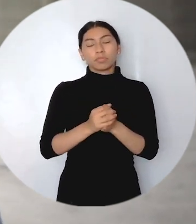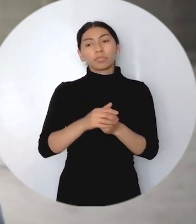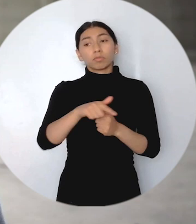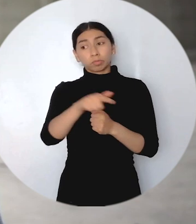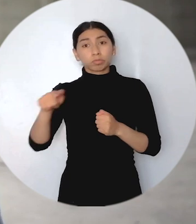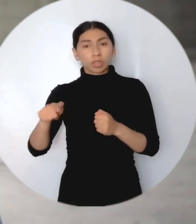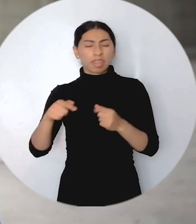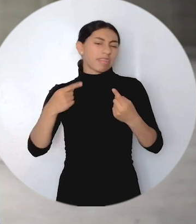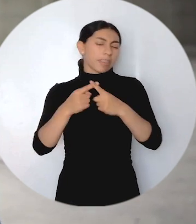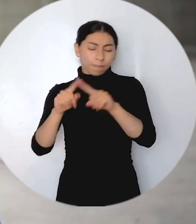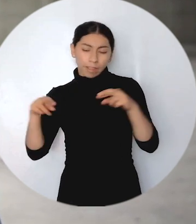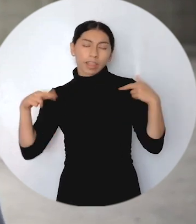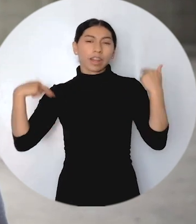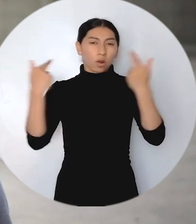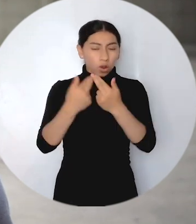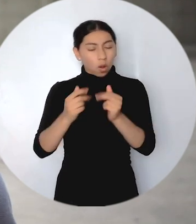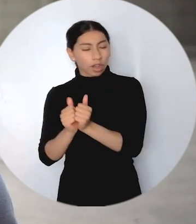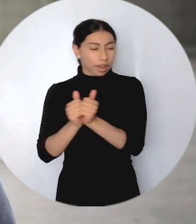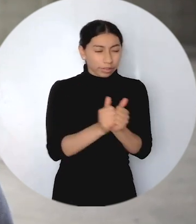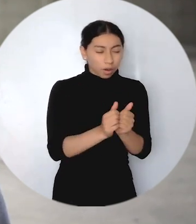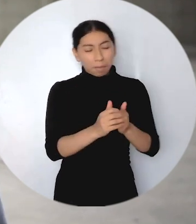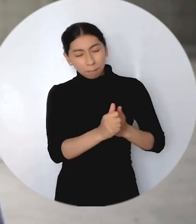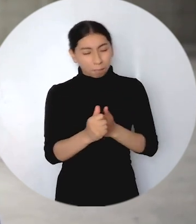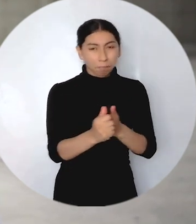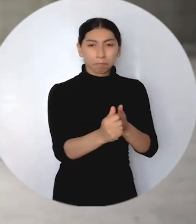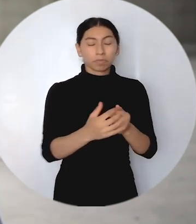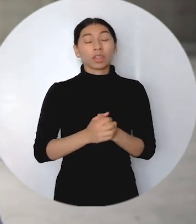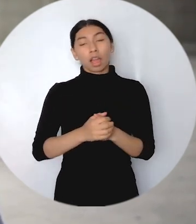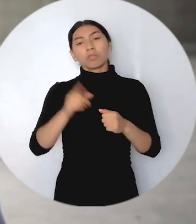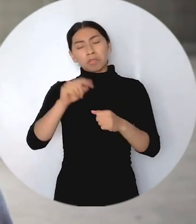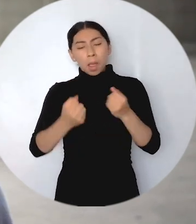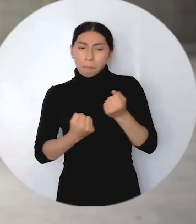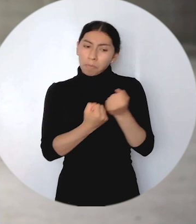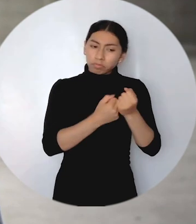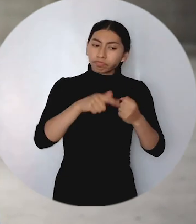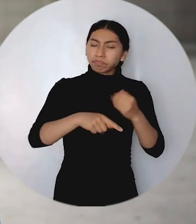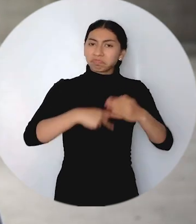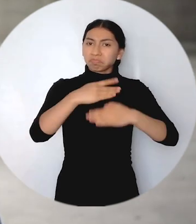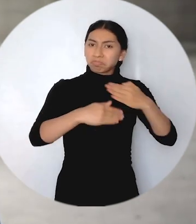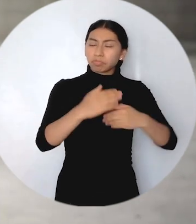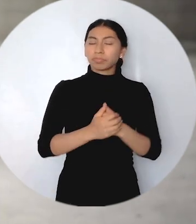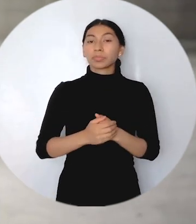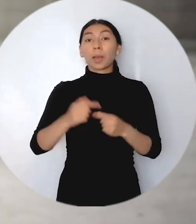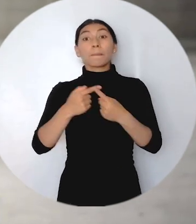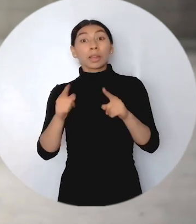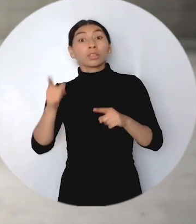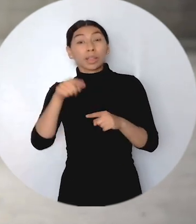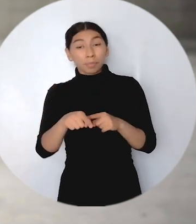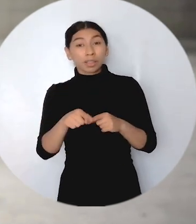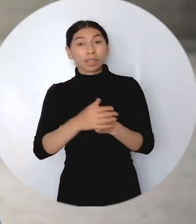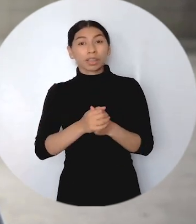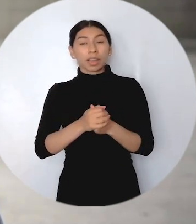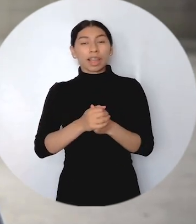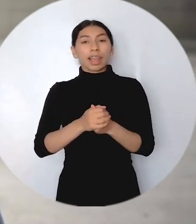Víctimas, quien en diferentes jornadas nos acompañó y digamos fortalecimos esos procesos. Pero también se unió a este